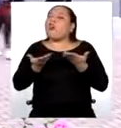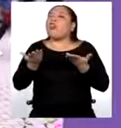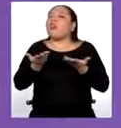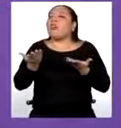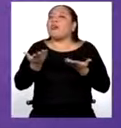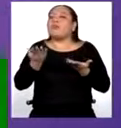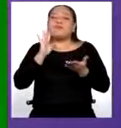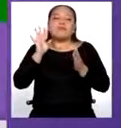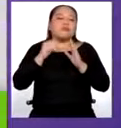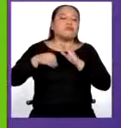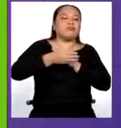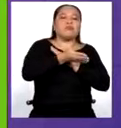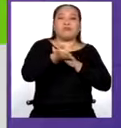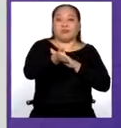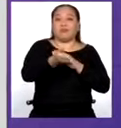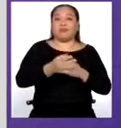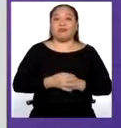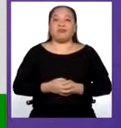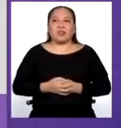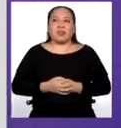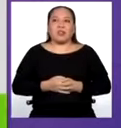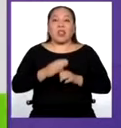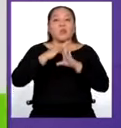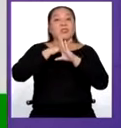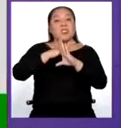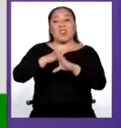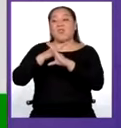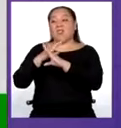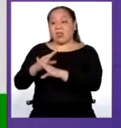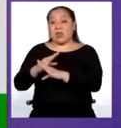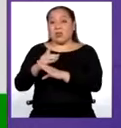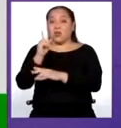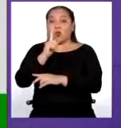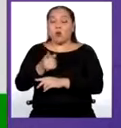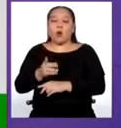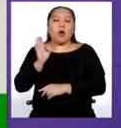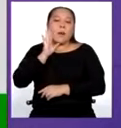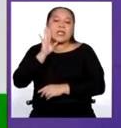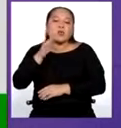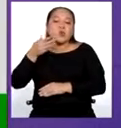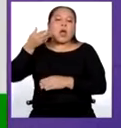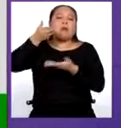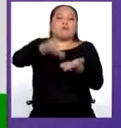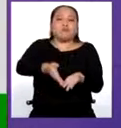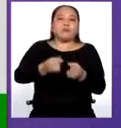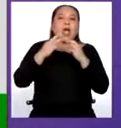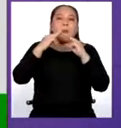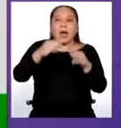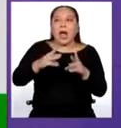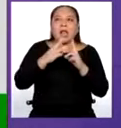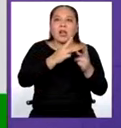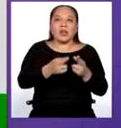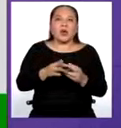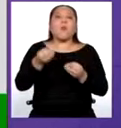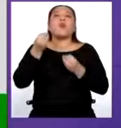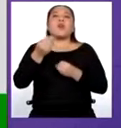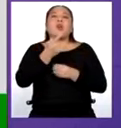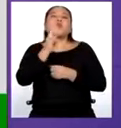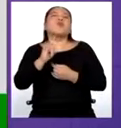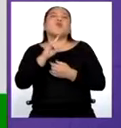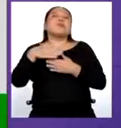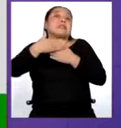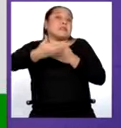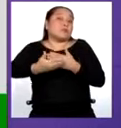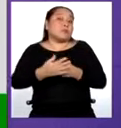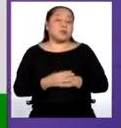descompuesta y procesada. Tenemos que evitar contaminar esta agua porque luego probablemente tengamos que usarla de otra manera. Otra fuente